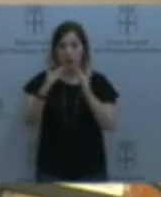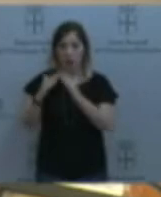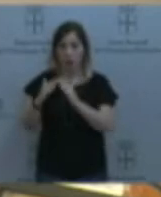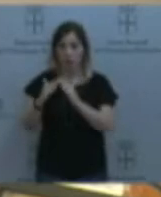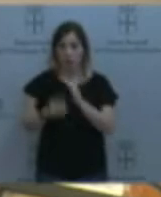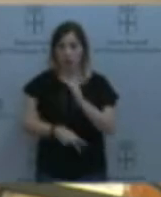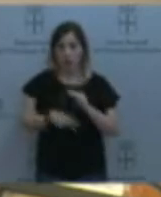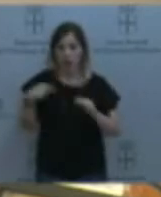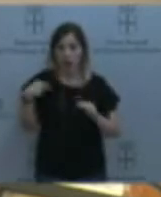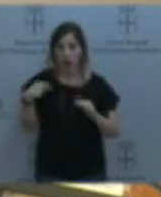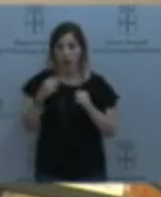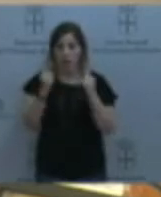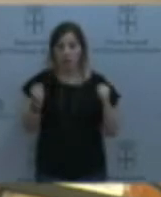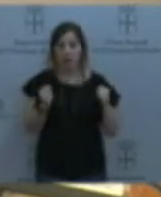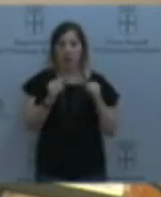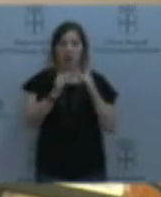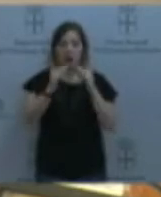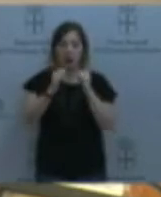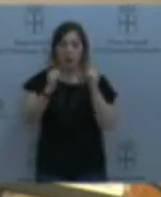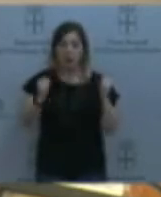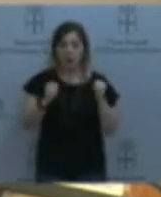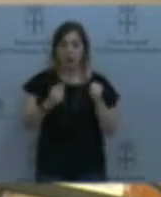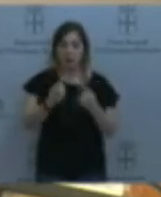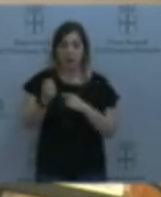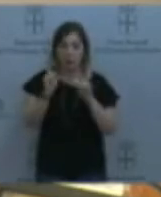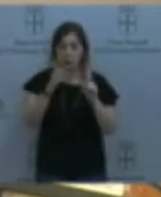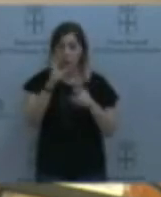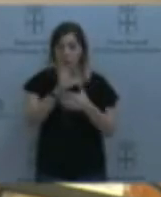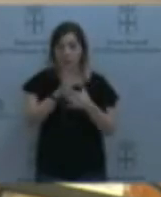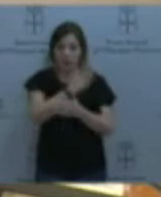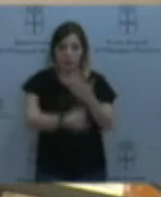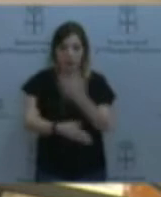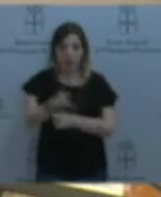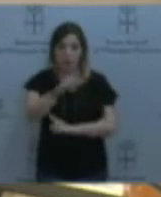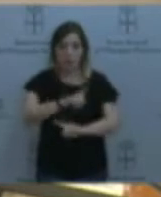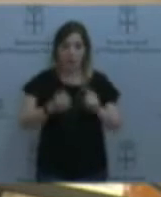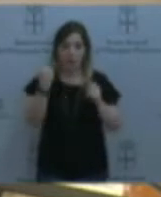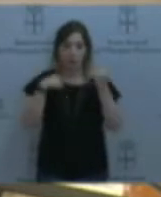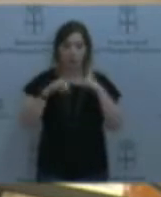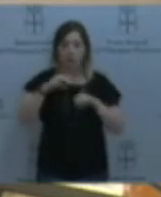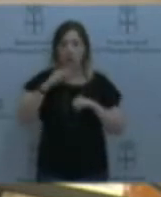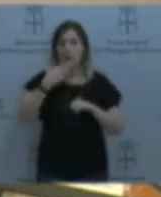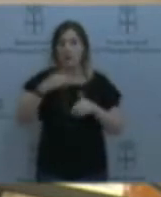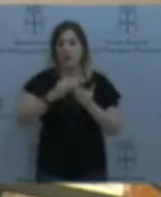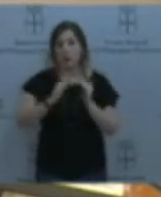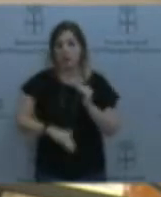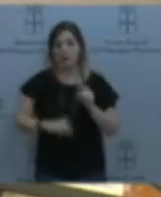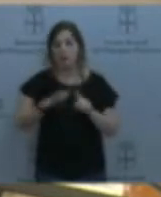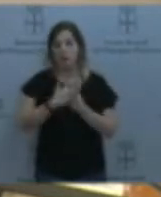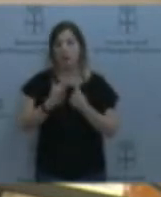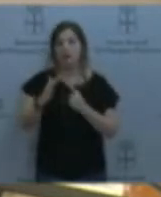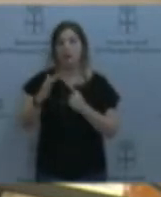por discapacidad, problemas de conducta, menas, situaciones de crisis familiares graves… Bueno, buscar la